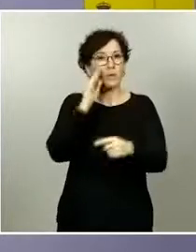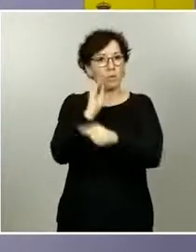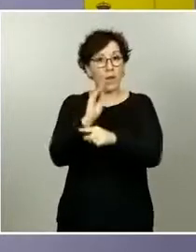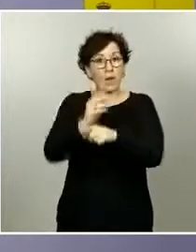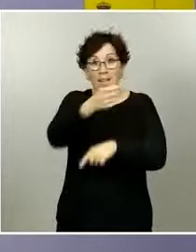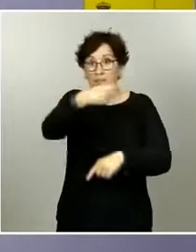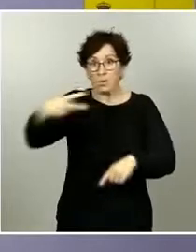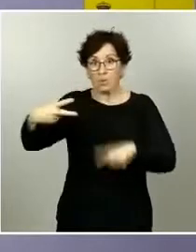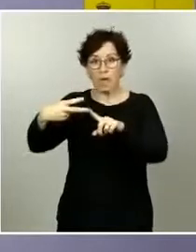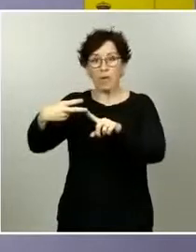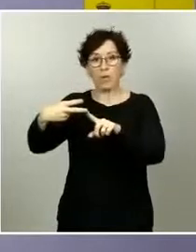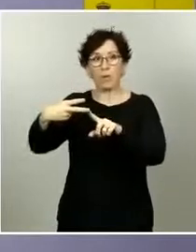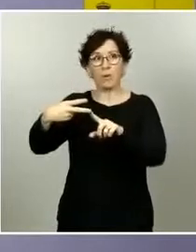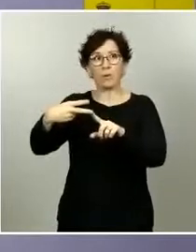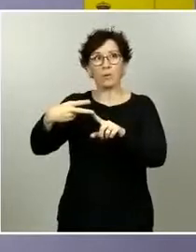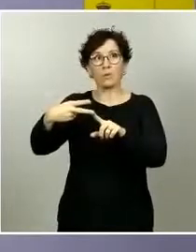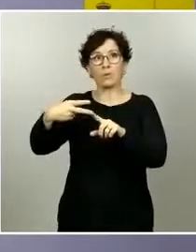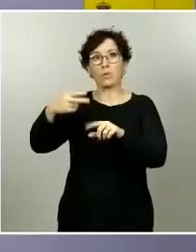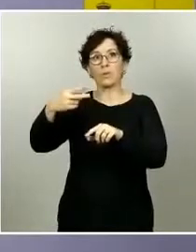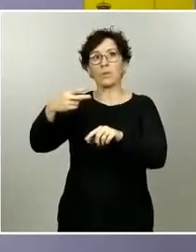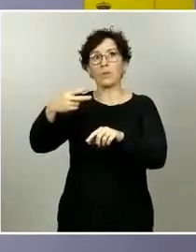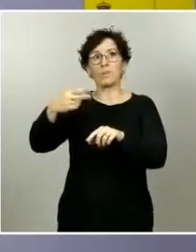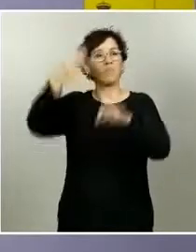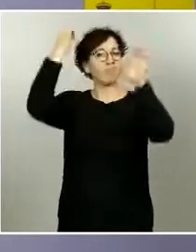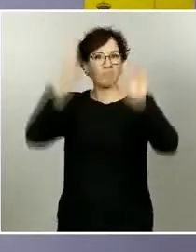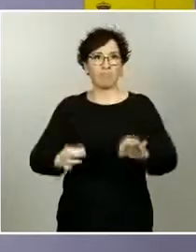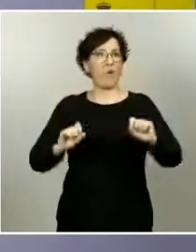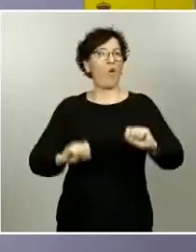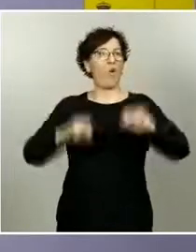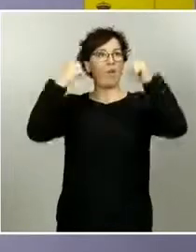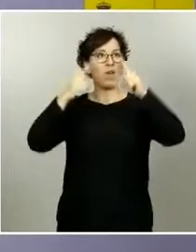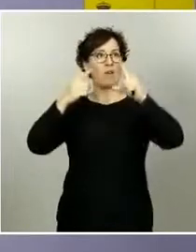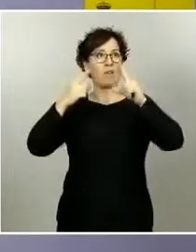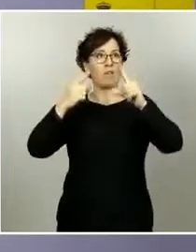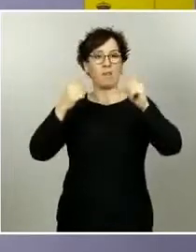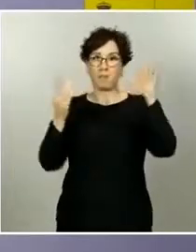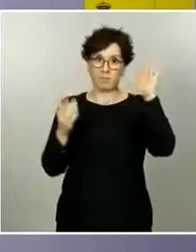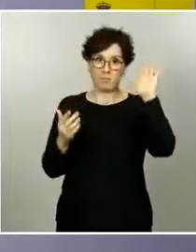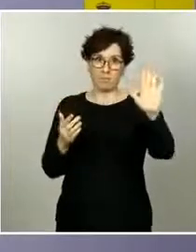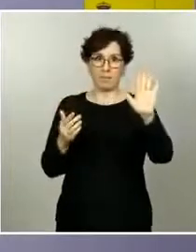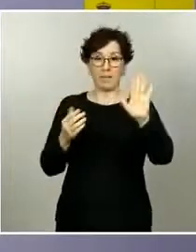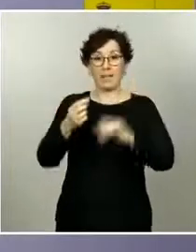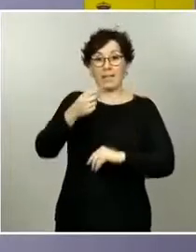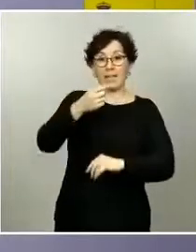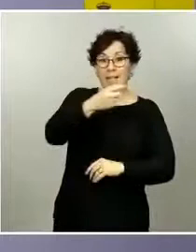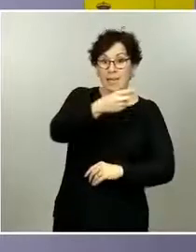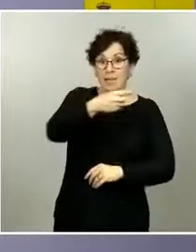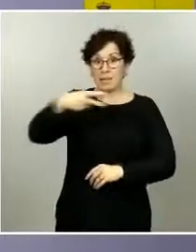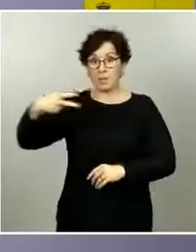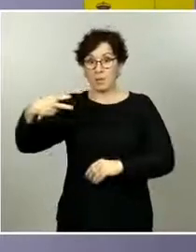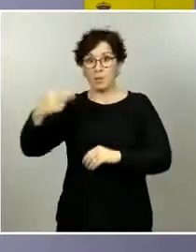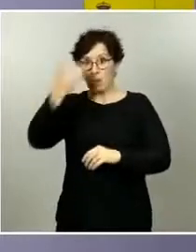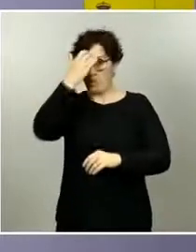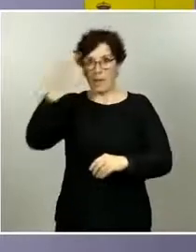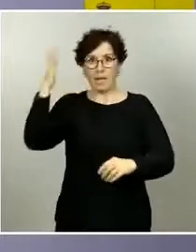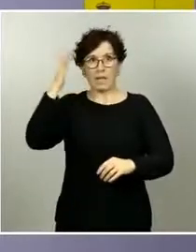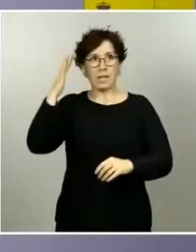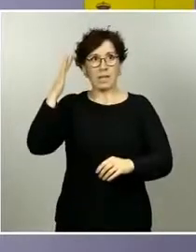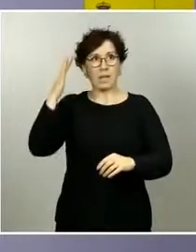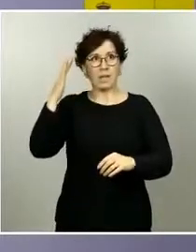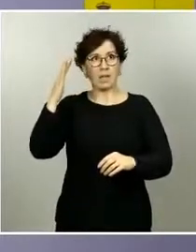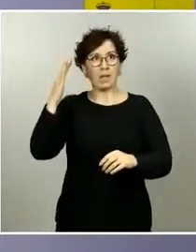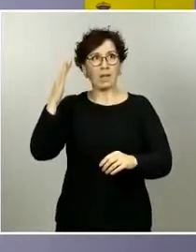sabemos que se tienen que valorar con mucho cuidado y con mucha prudencia, los resultados no son en una gran parte de los casos concluyentes,